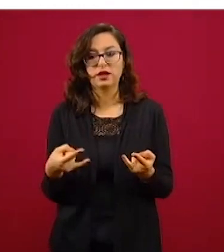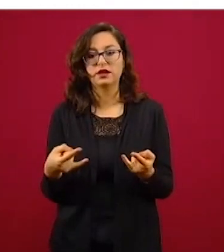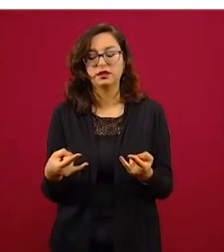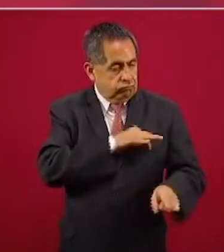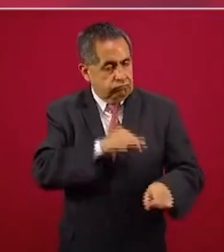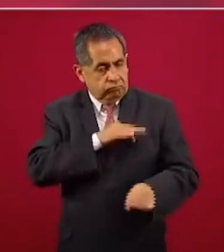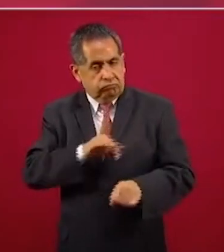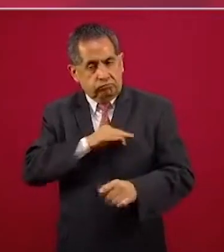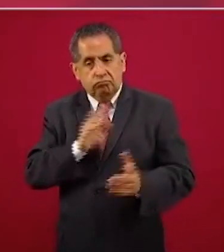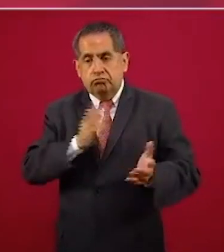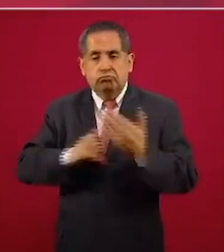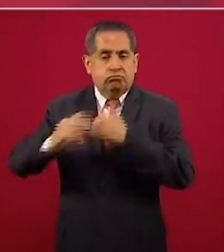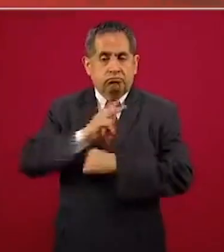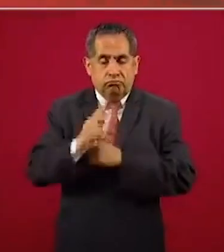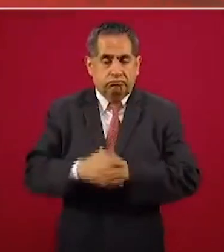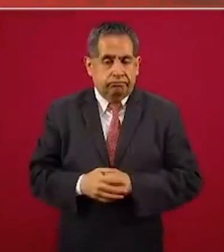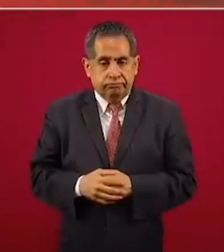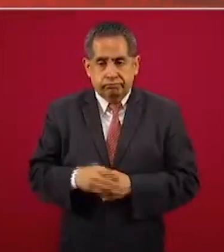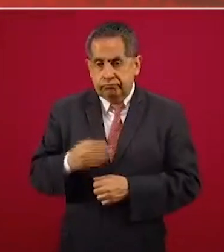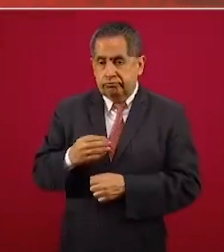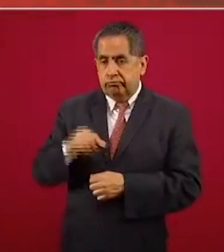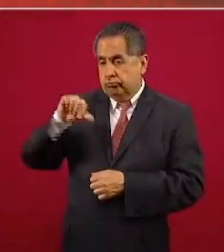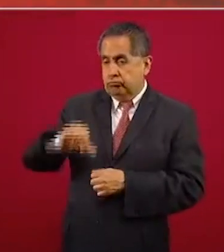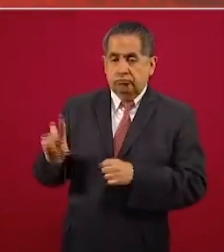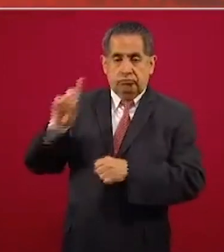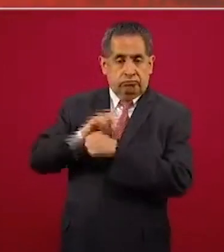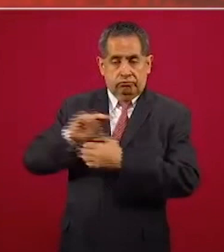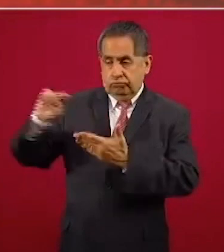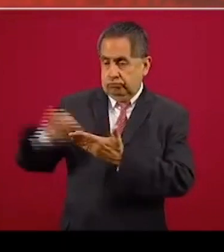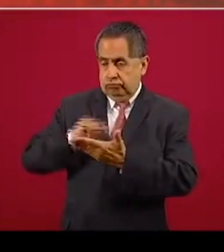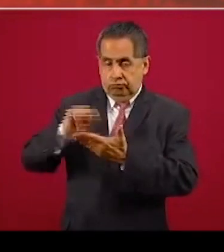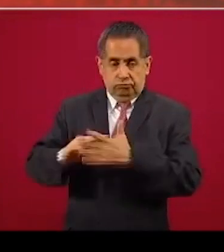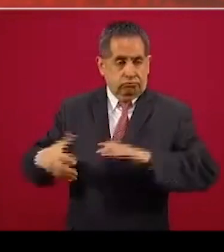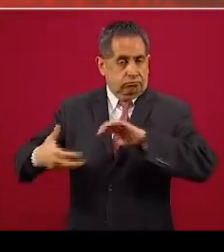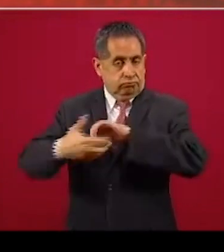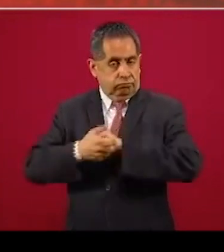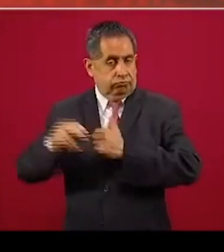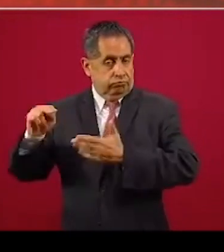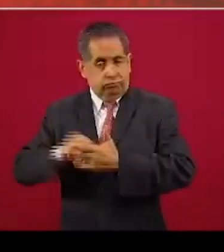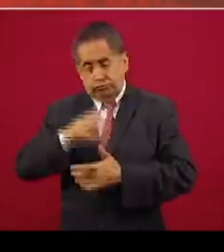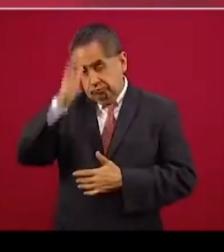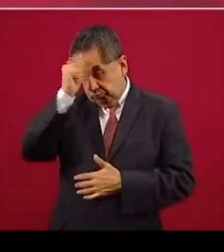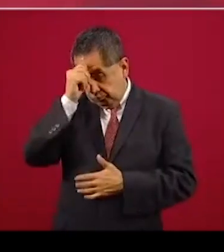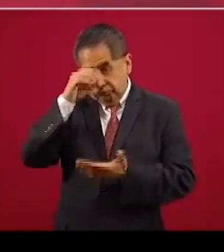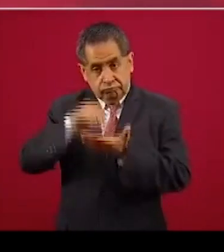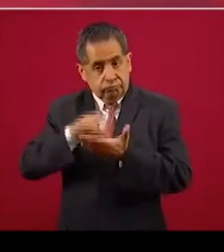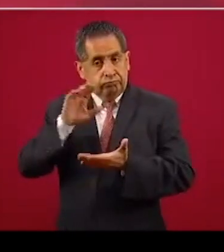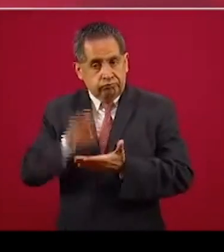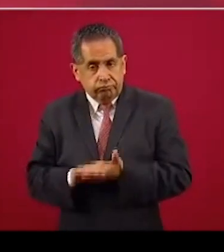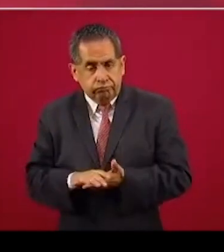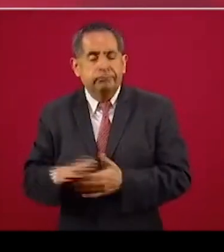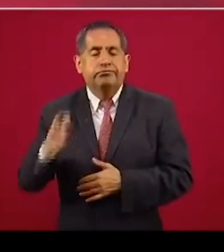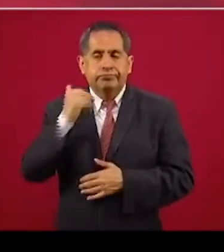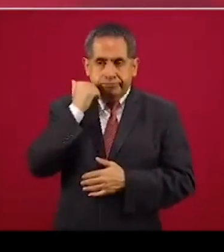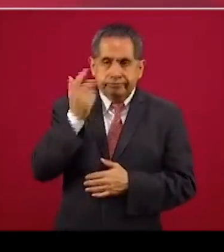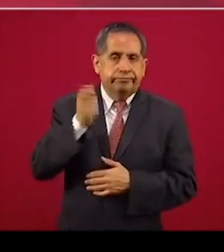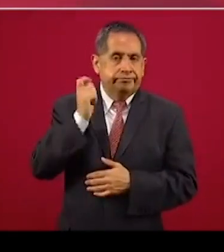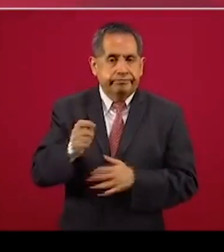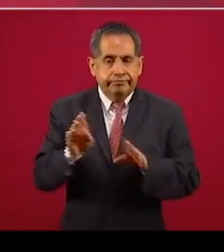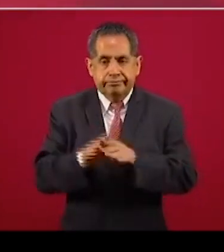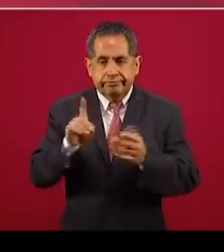servicios. Con el acuerdo que firmamos en el día de hoy, pretendemos la planificación y gestión eficiente